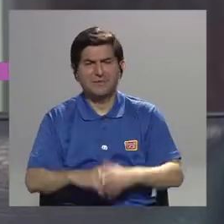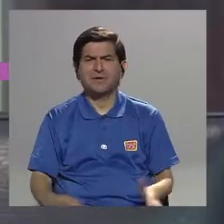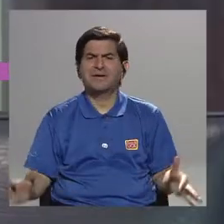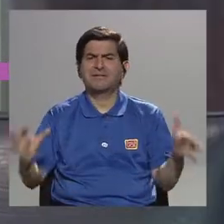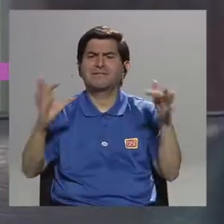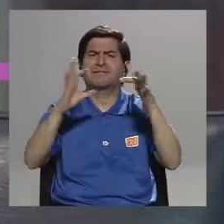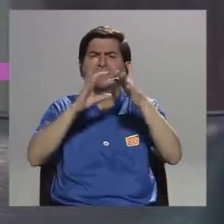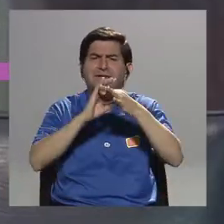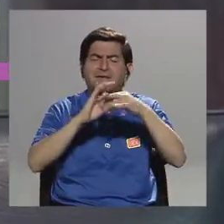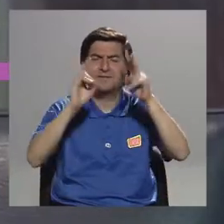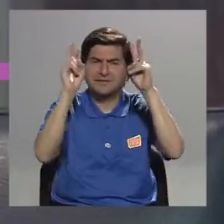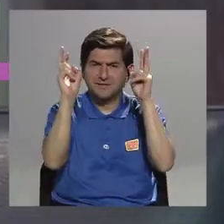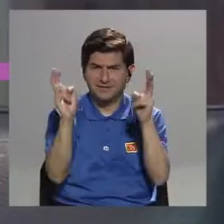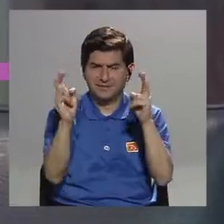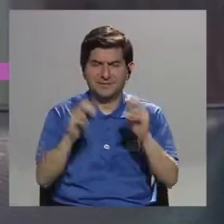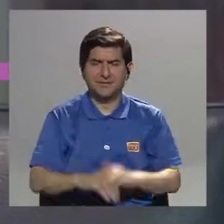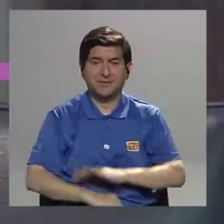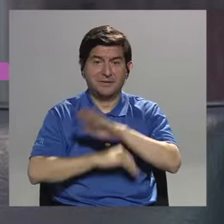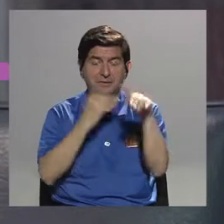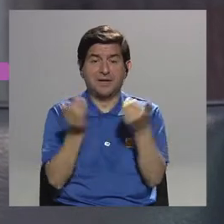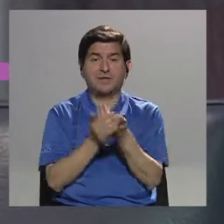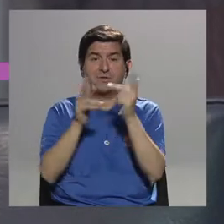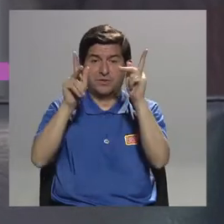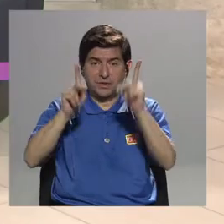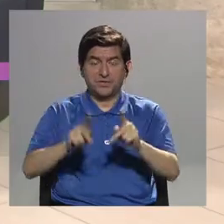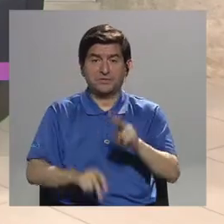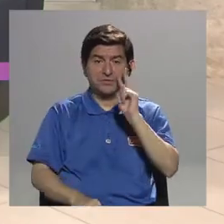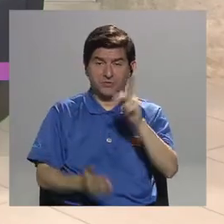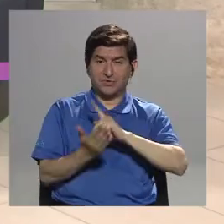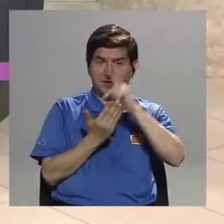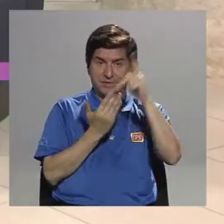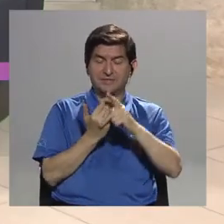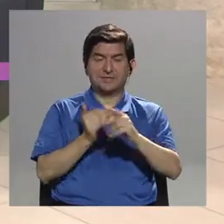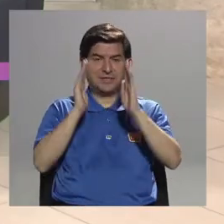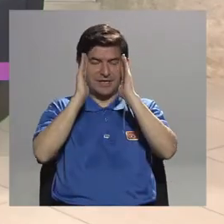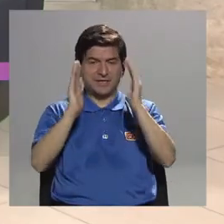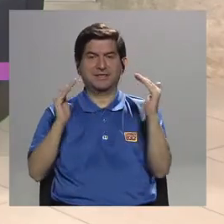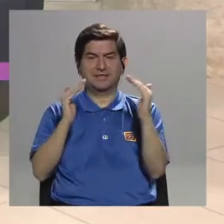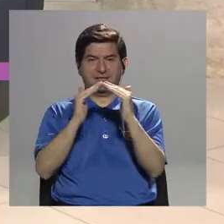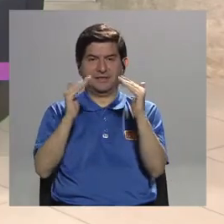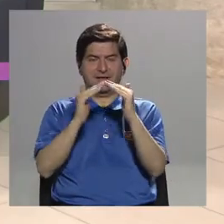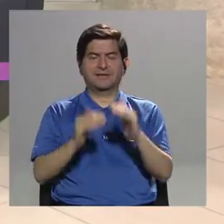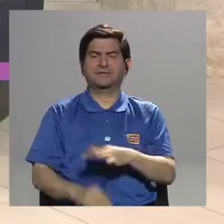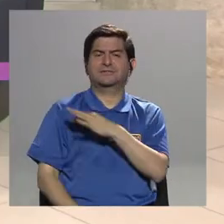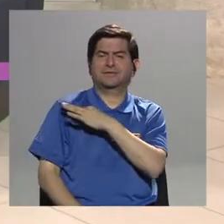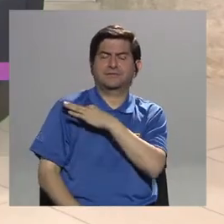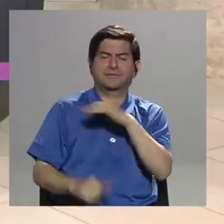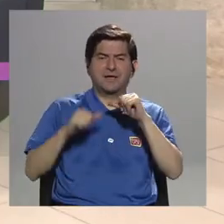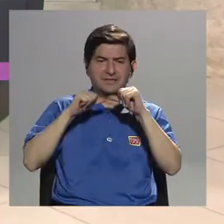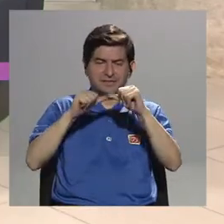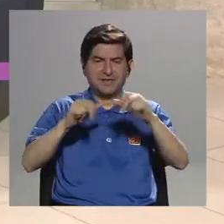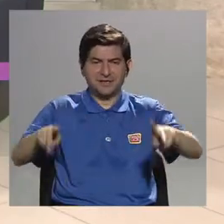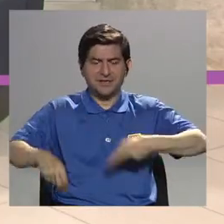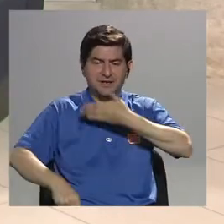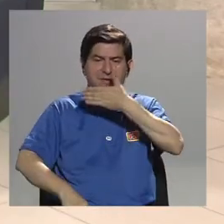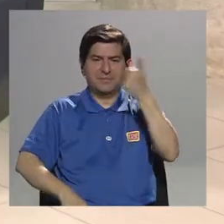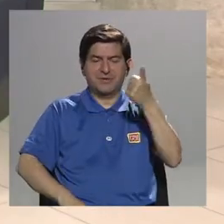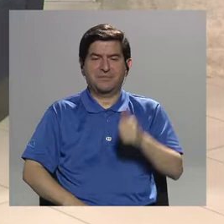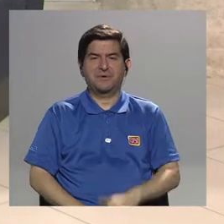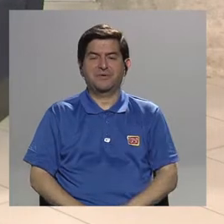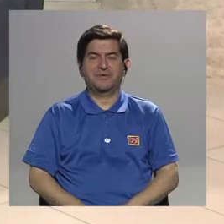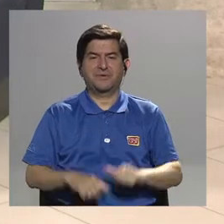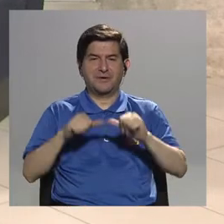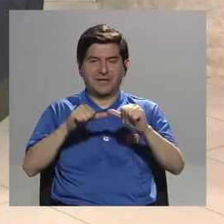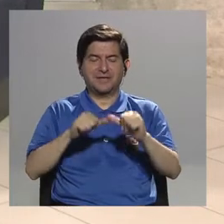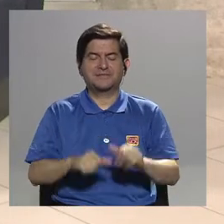más acerca de este tema. A todos los que están viéndonos y oyéndonos desde casa, les invito a que continúen con más de Vivir